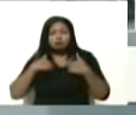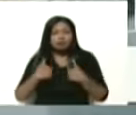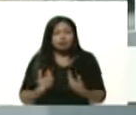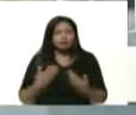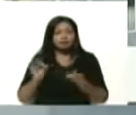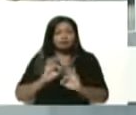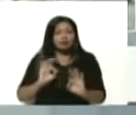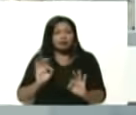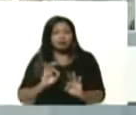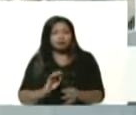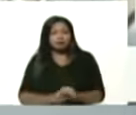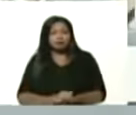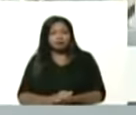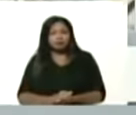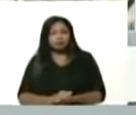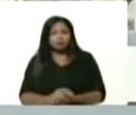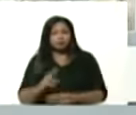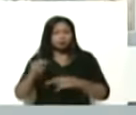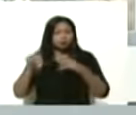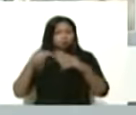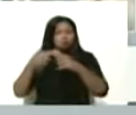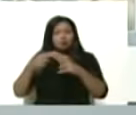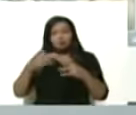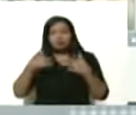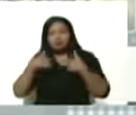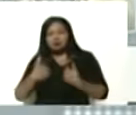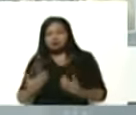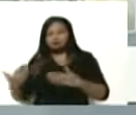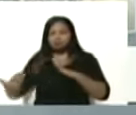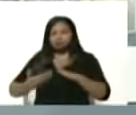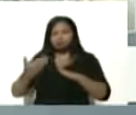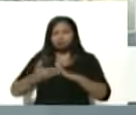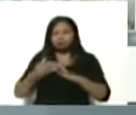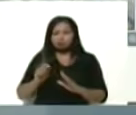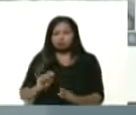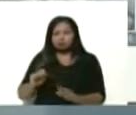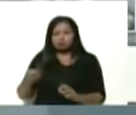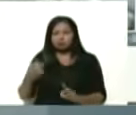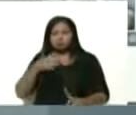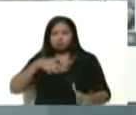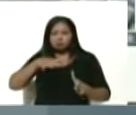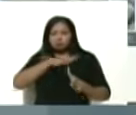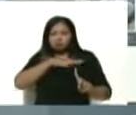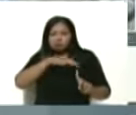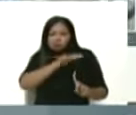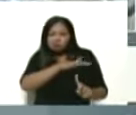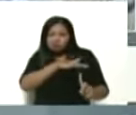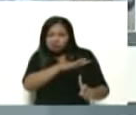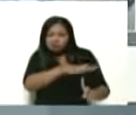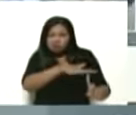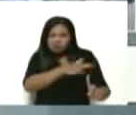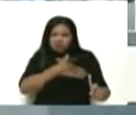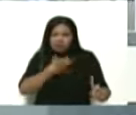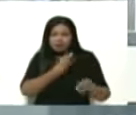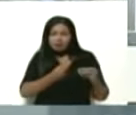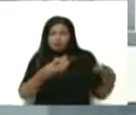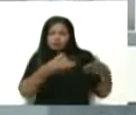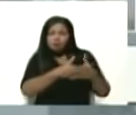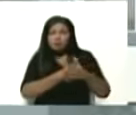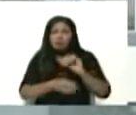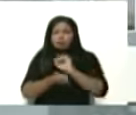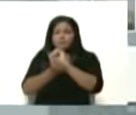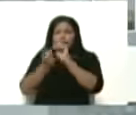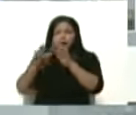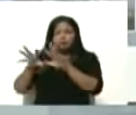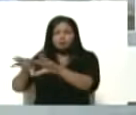ni se rendirá jamás ante las amenazas y chantajes arrogantes de los miembros del imperialismo